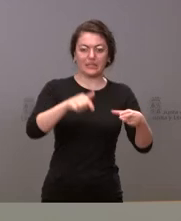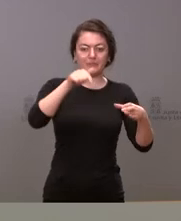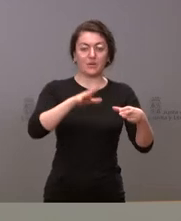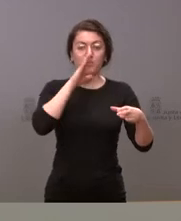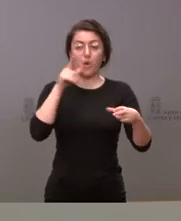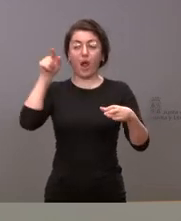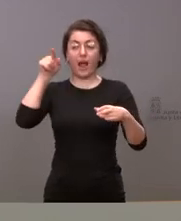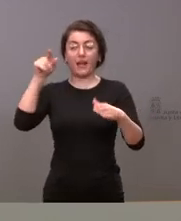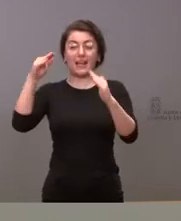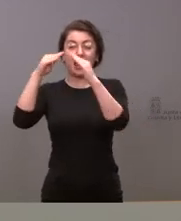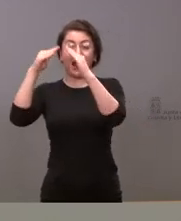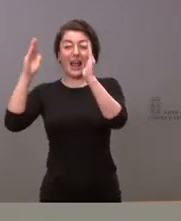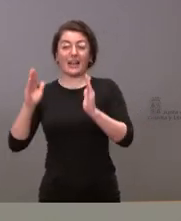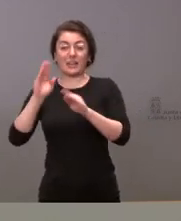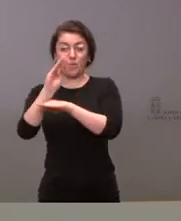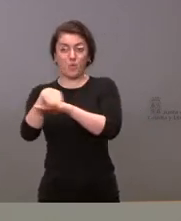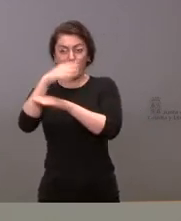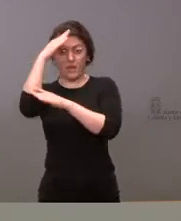de Mariupol en